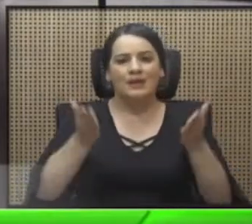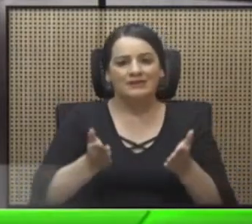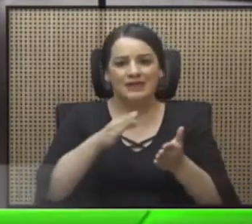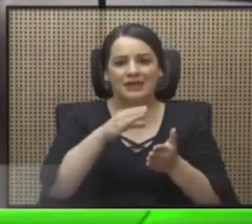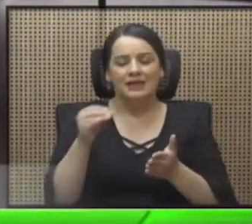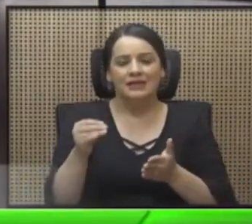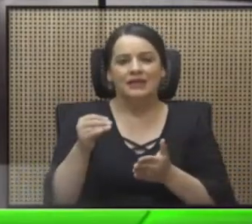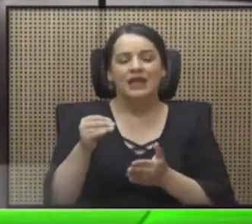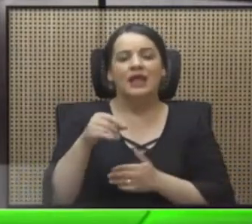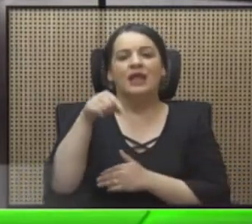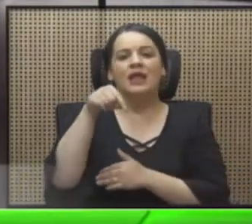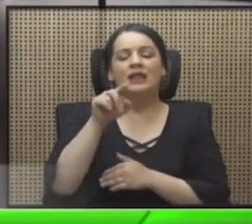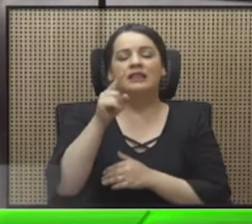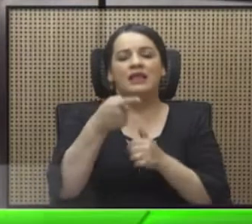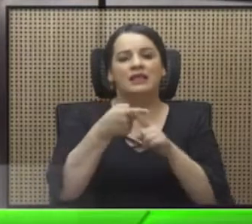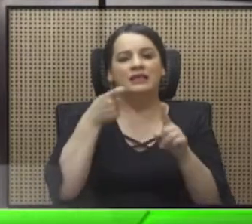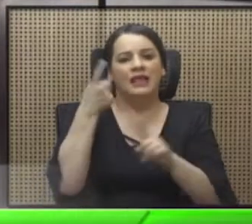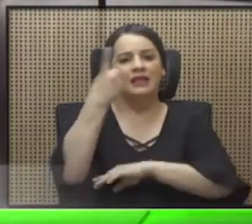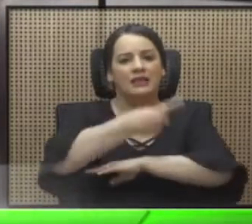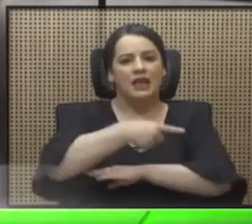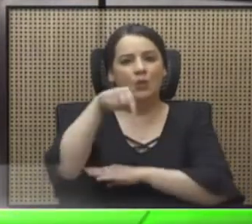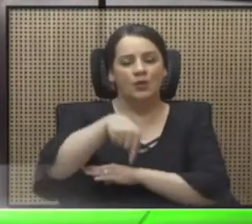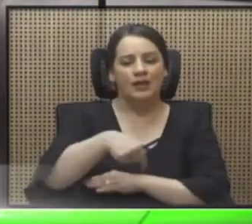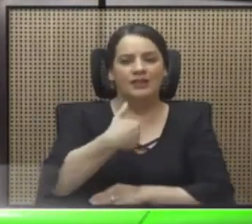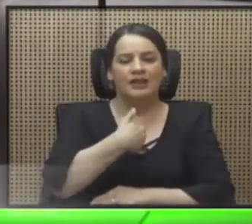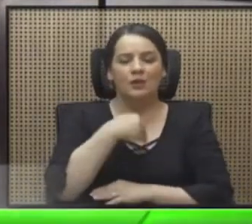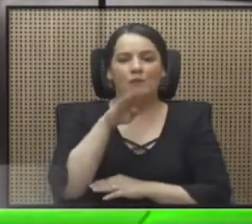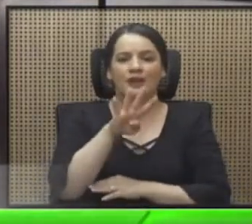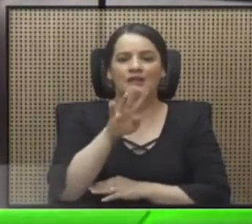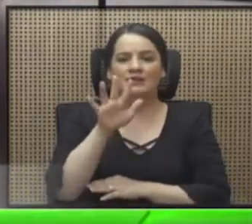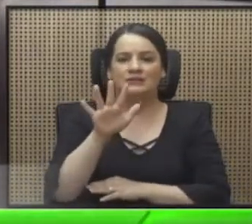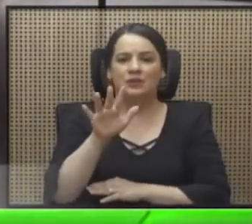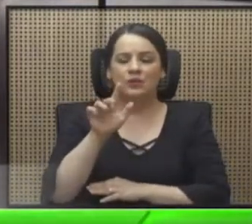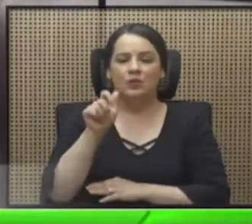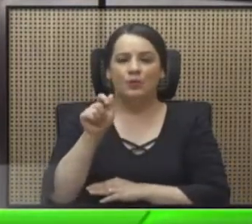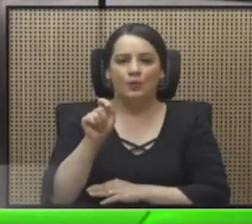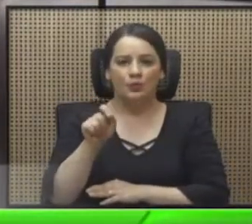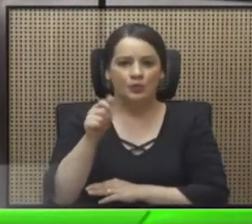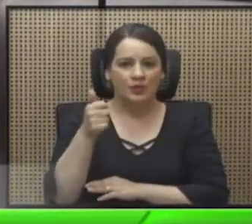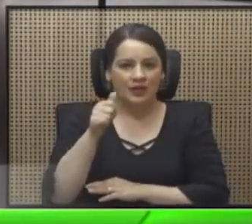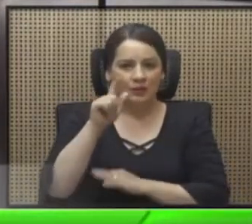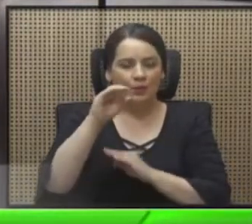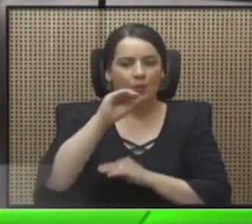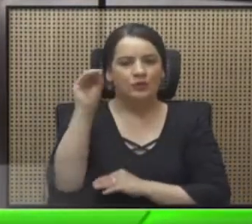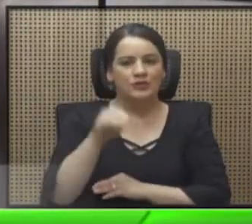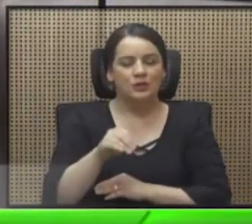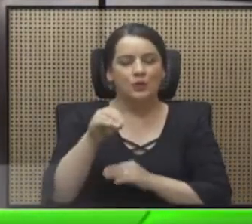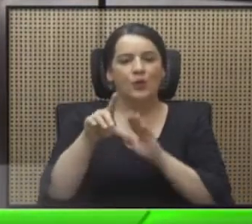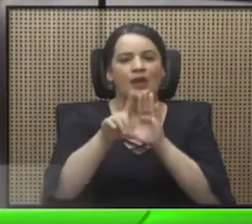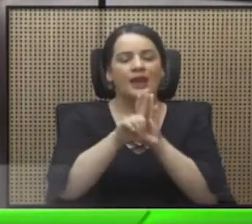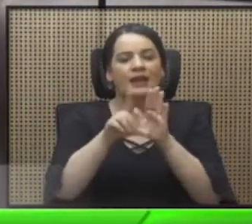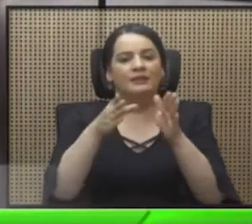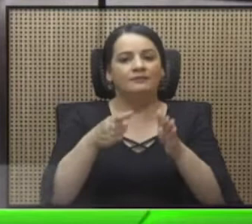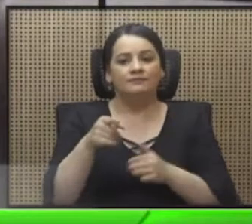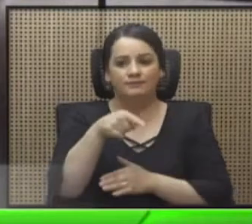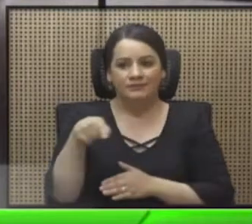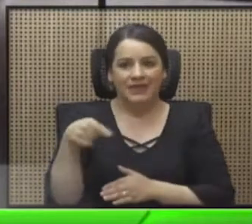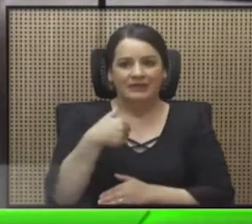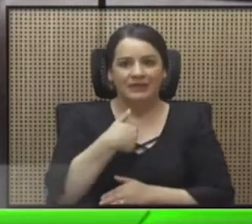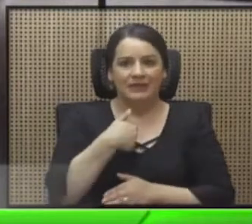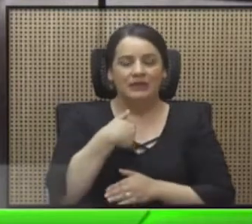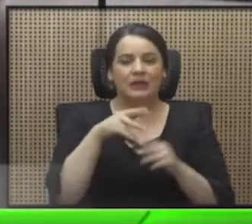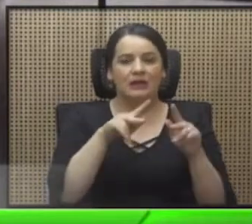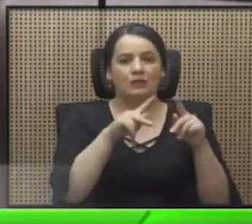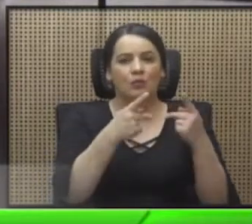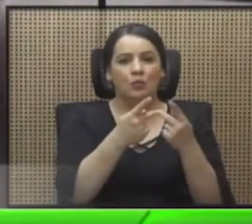% de las curules representadas por mujeres. Una legislatura que trajo rostros nuevos,